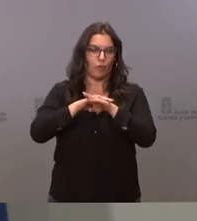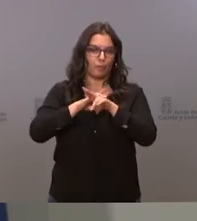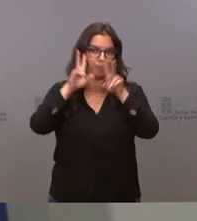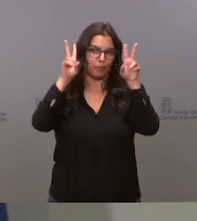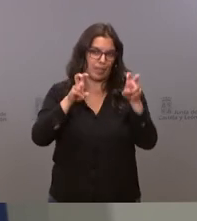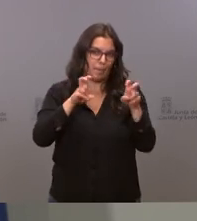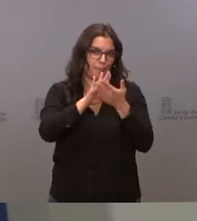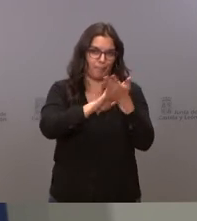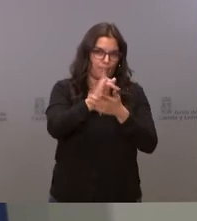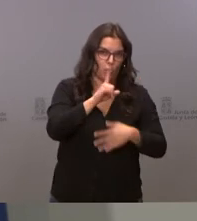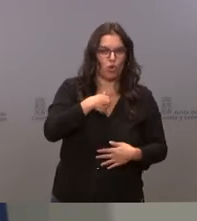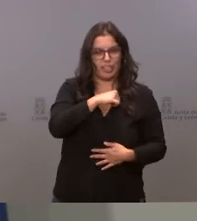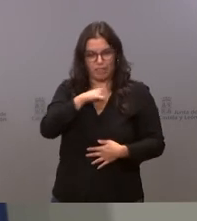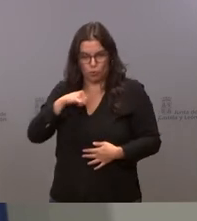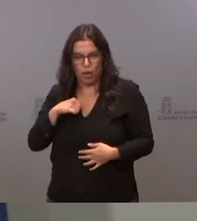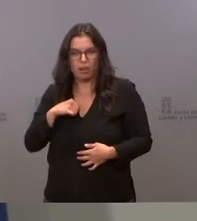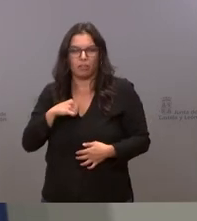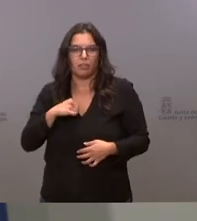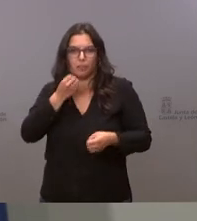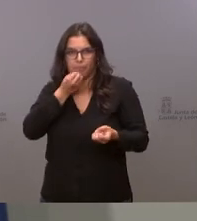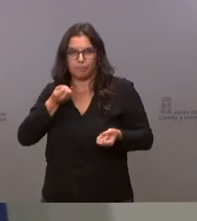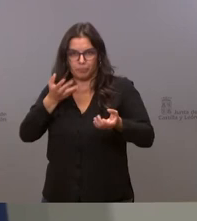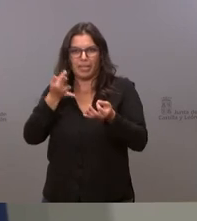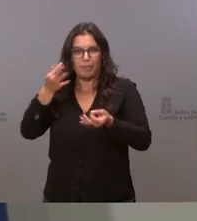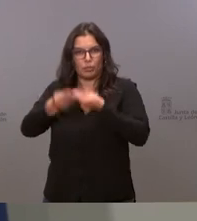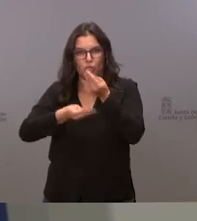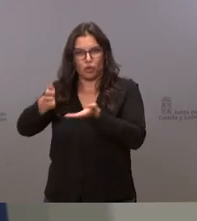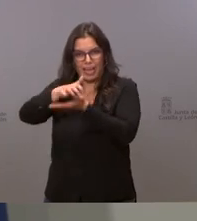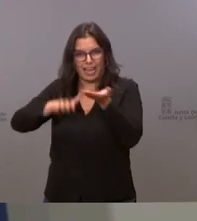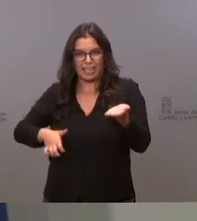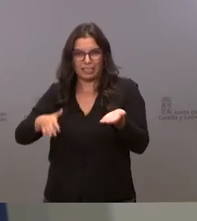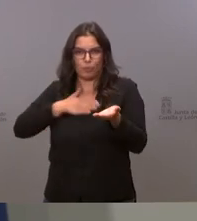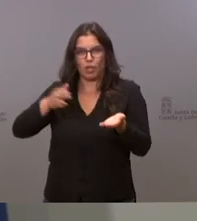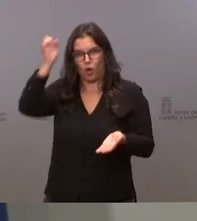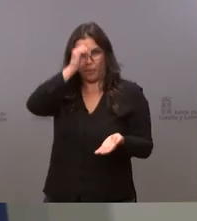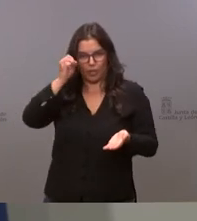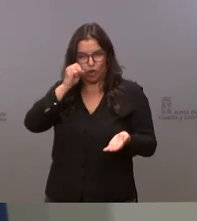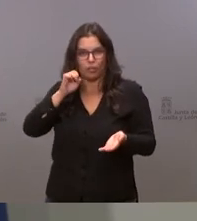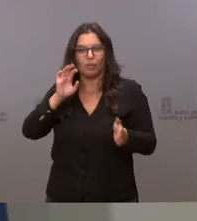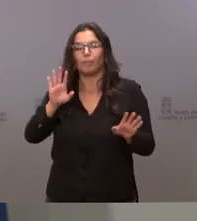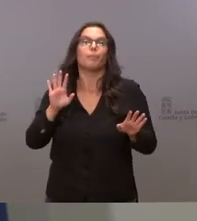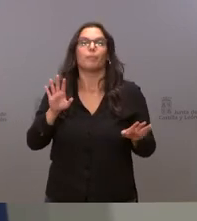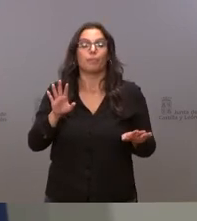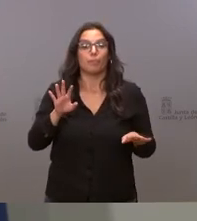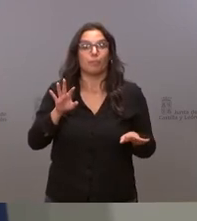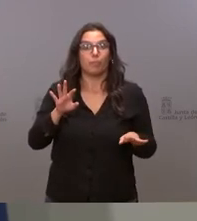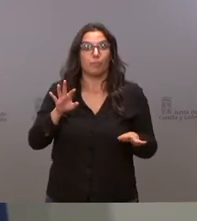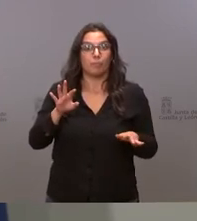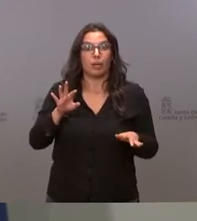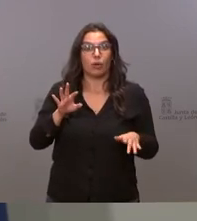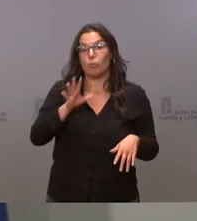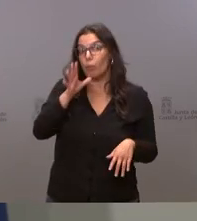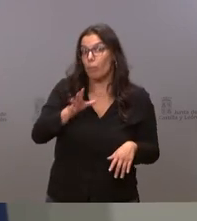como persona individual de hecho lo he hecho y lo he hecho por escrito y tengo mi opinión al respecto pero el origen de esto el origen de